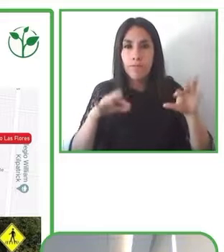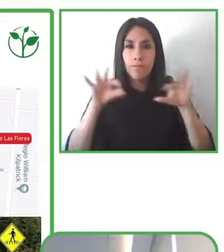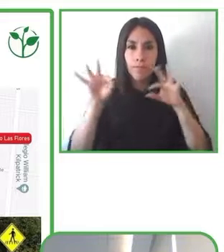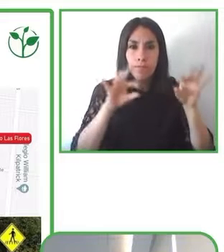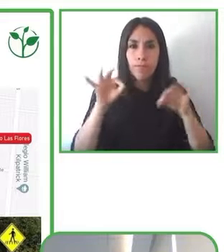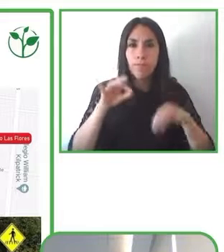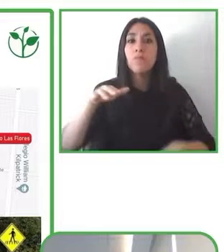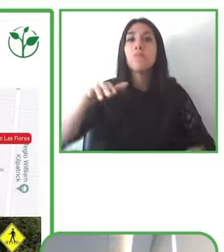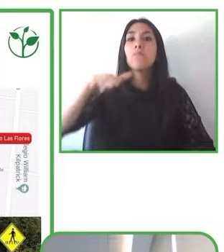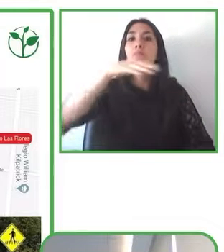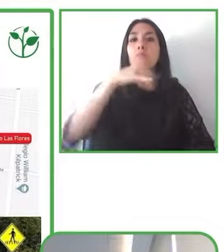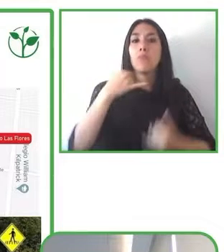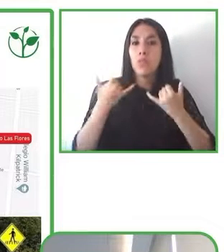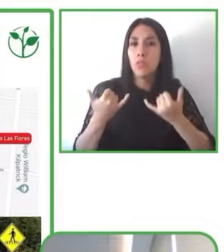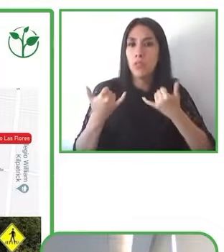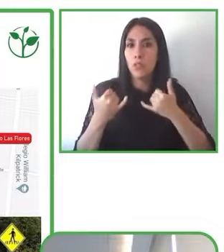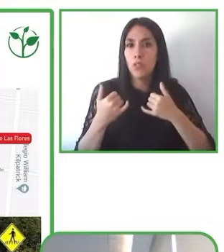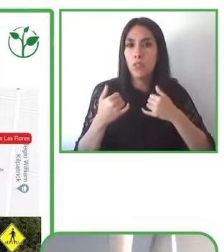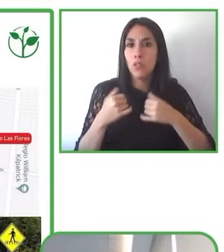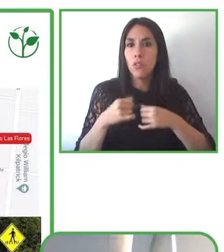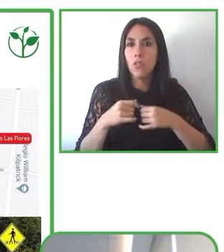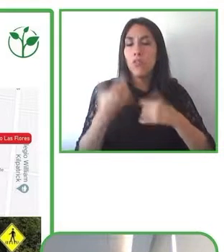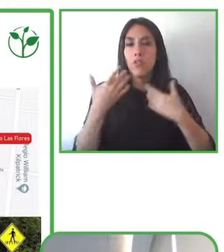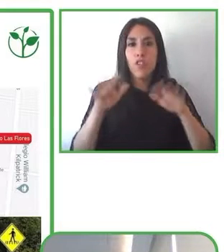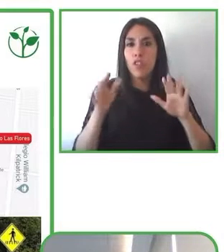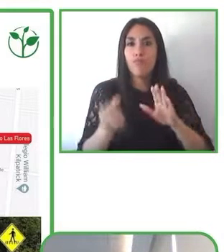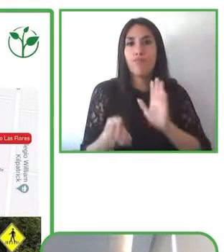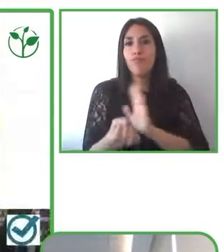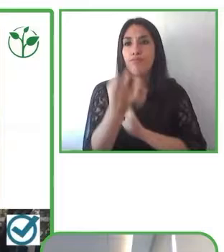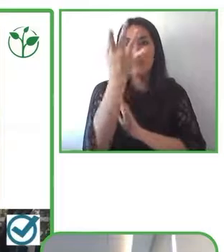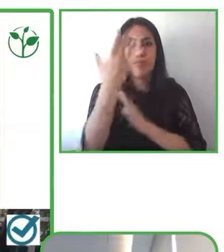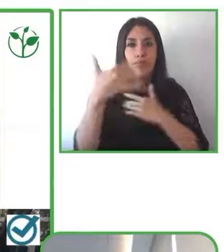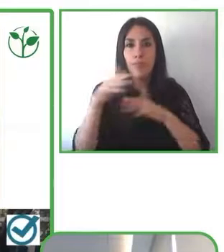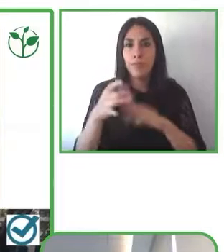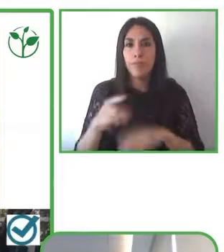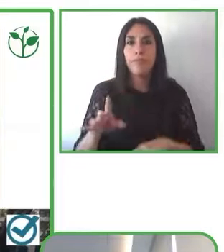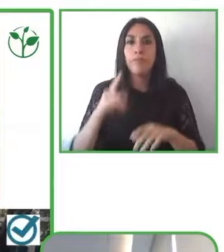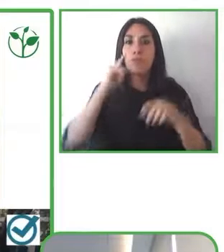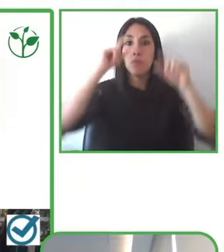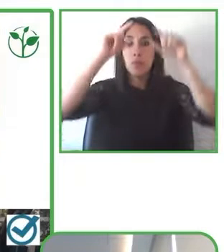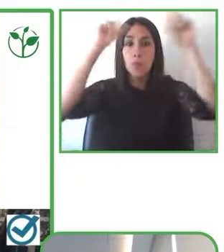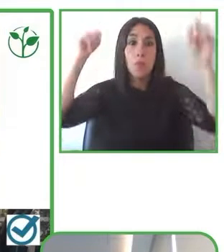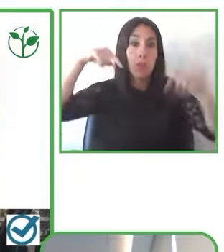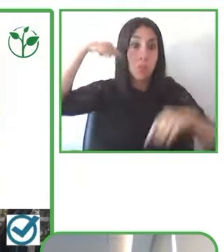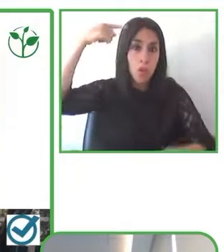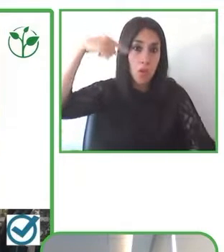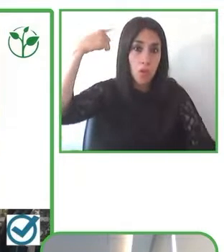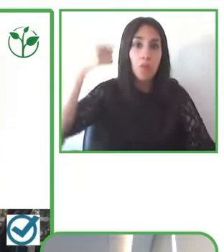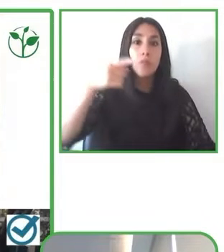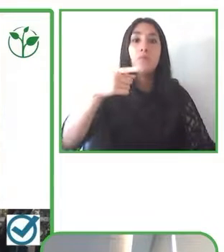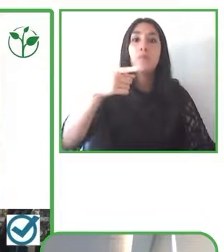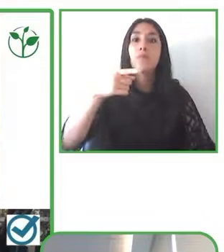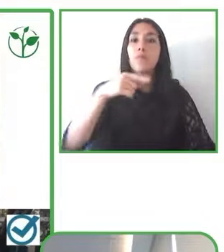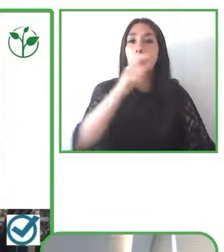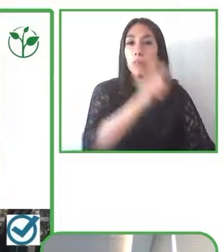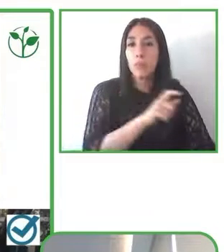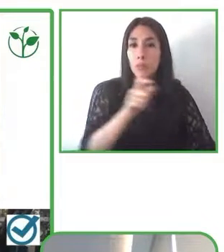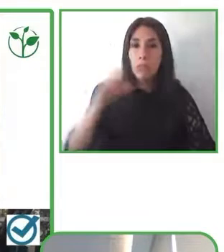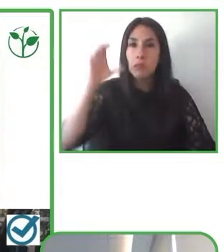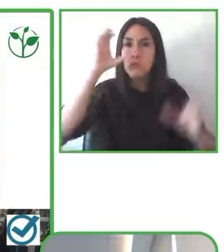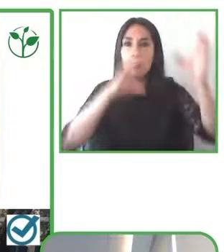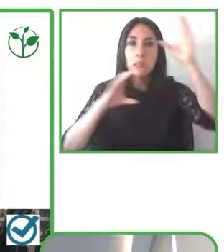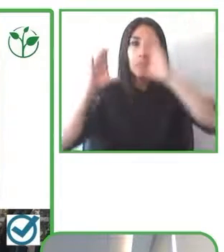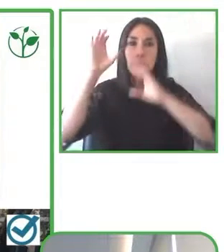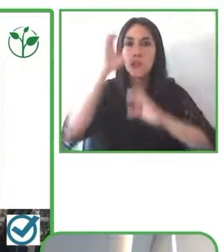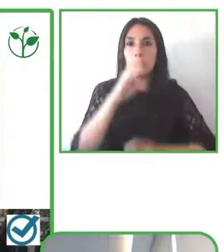página web para hacerla dirigida a las personas que se involucran así el paradero inaccesible que ya habíamos visto en las fotografías